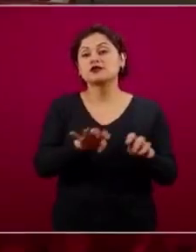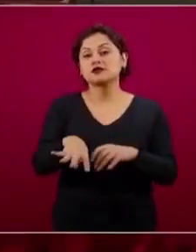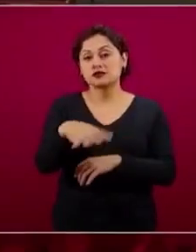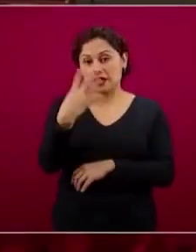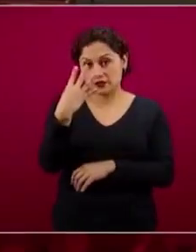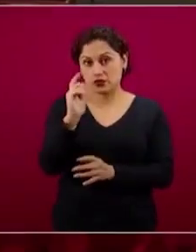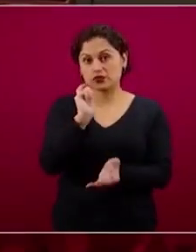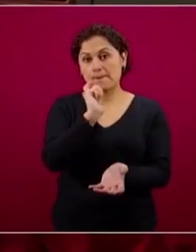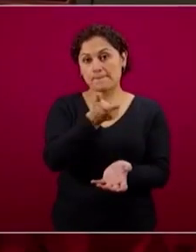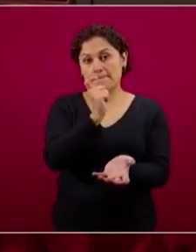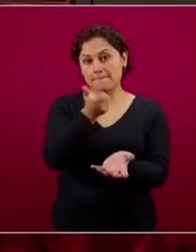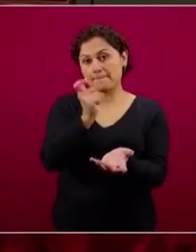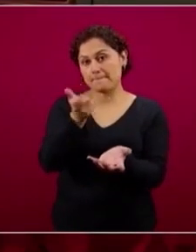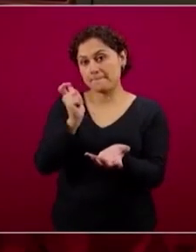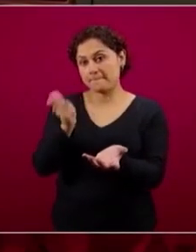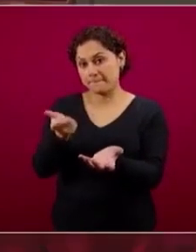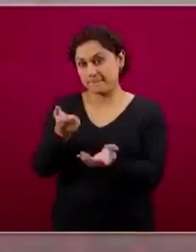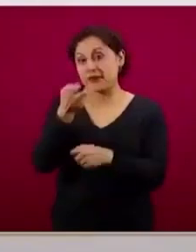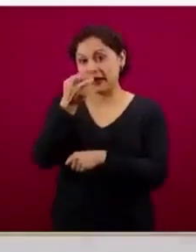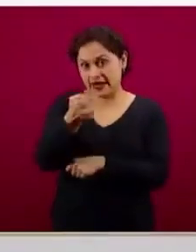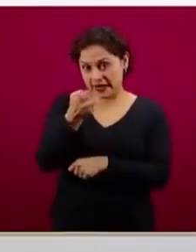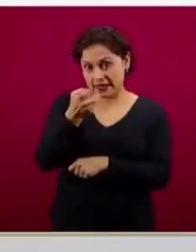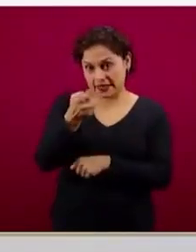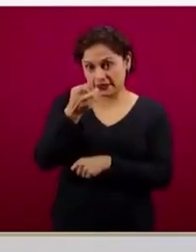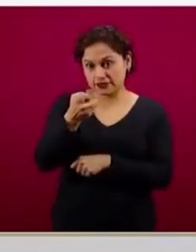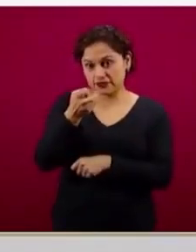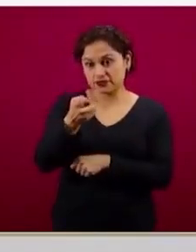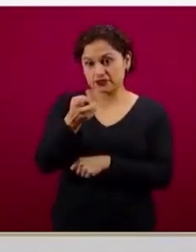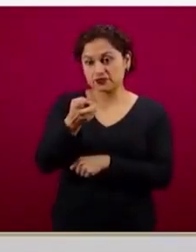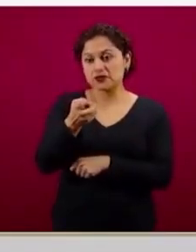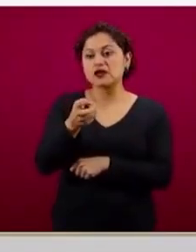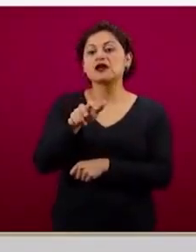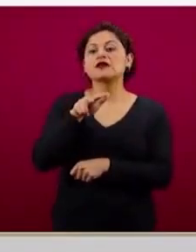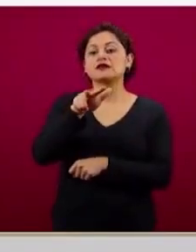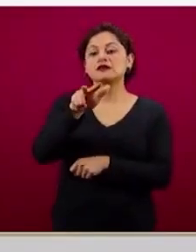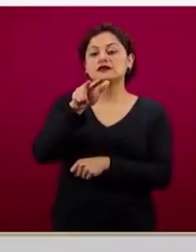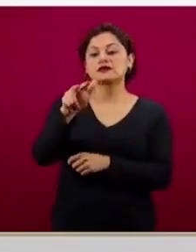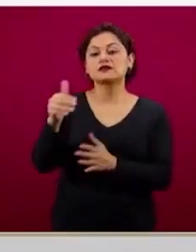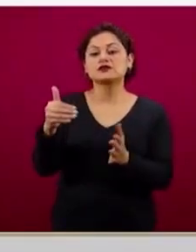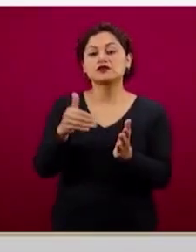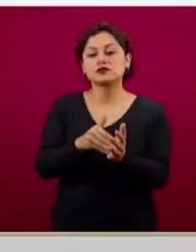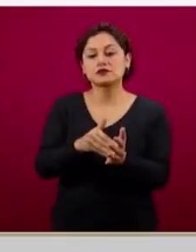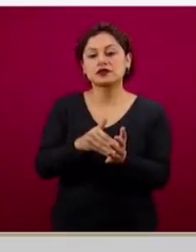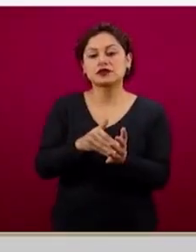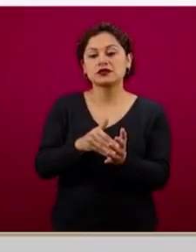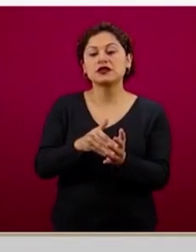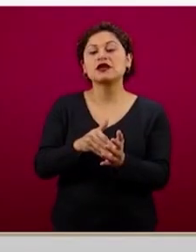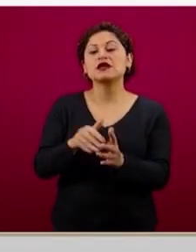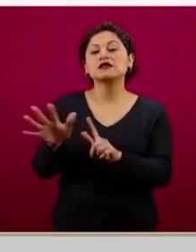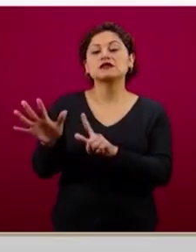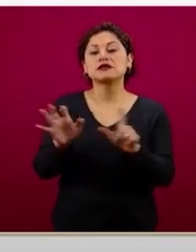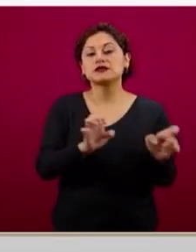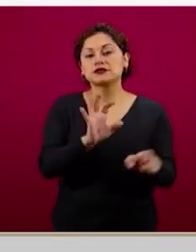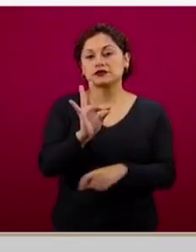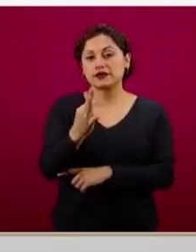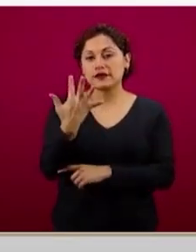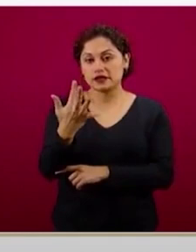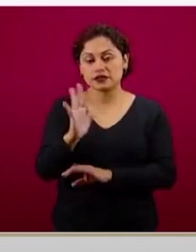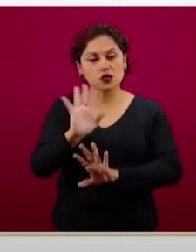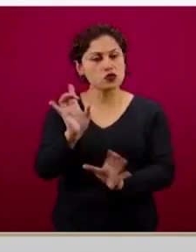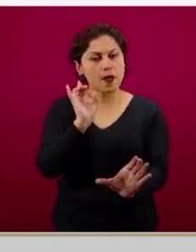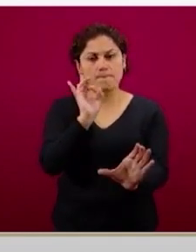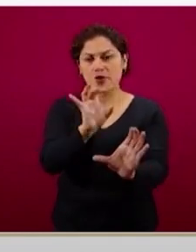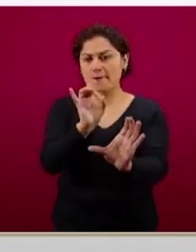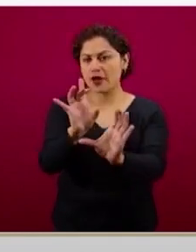ellos, 18 mil 765 pudieron ser entregados sin ningún